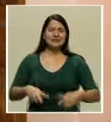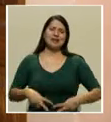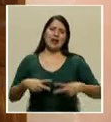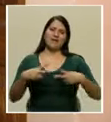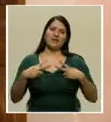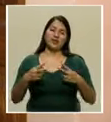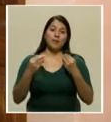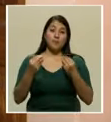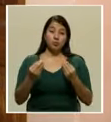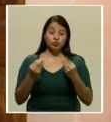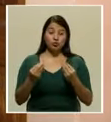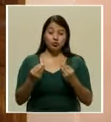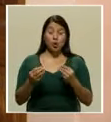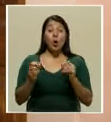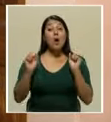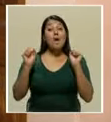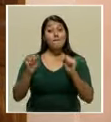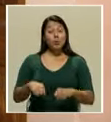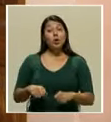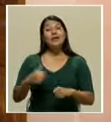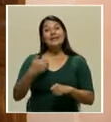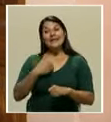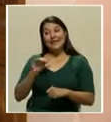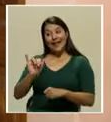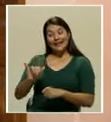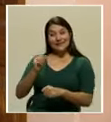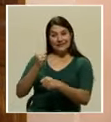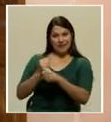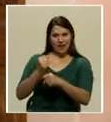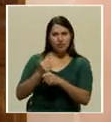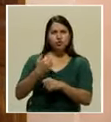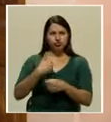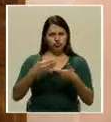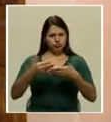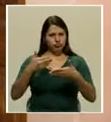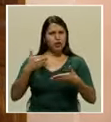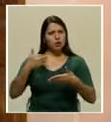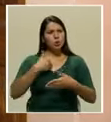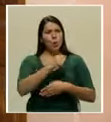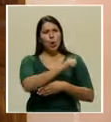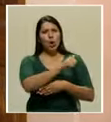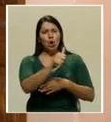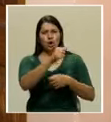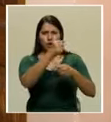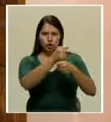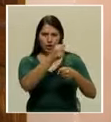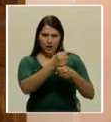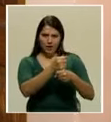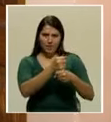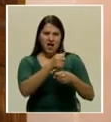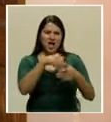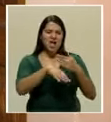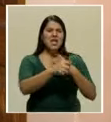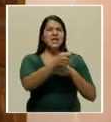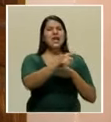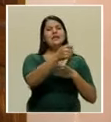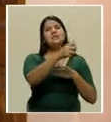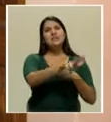haber tenido este trabajo. Tuve trabajos en el Canal 13,